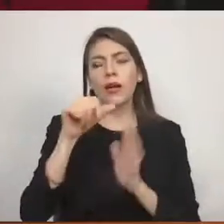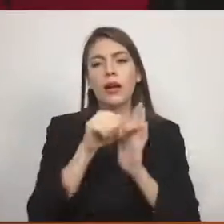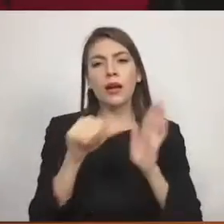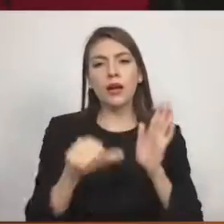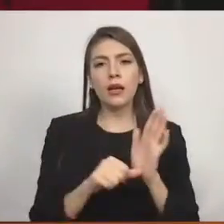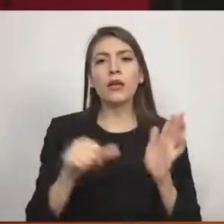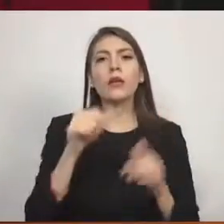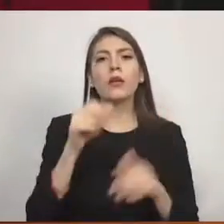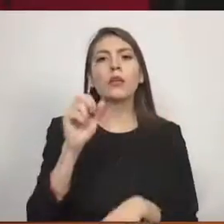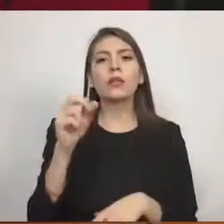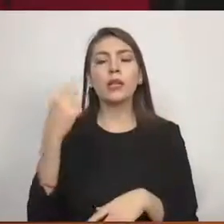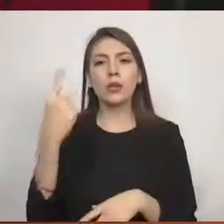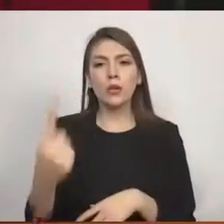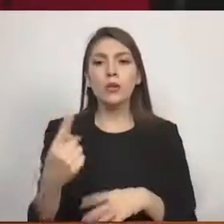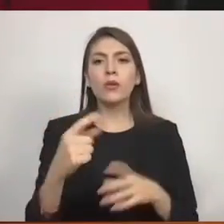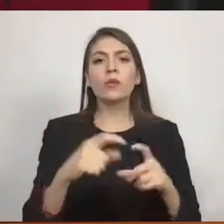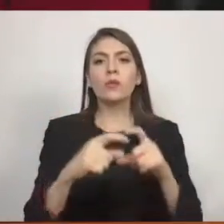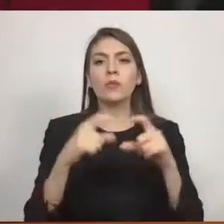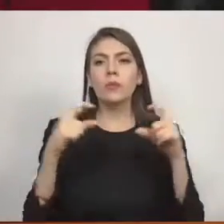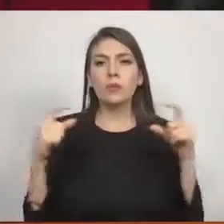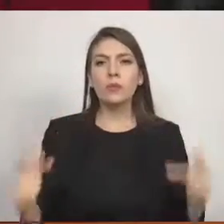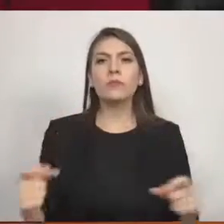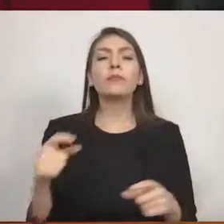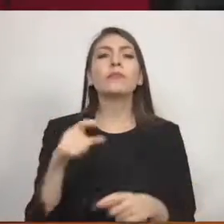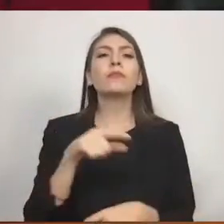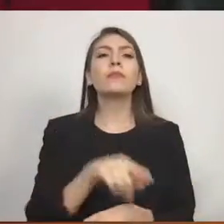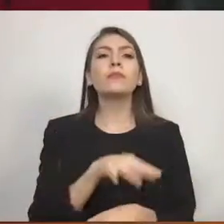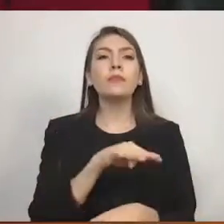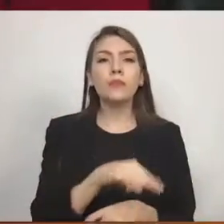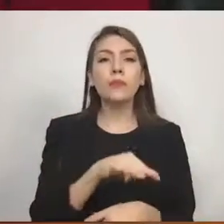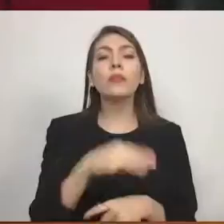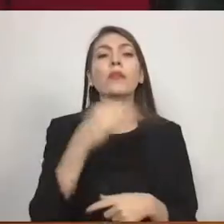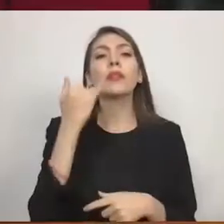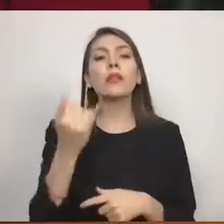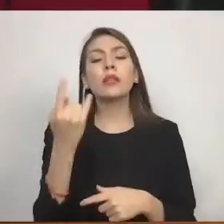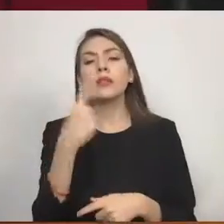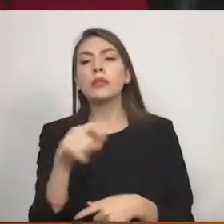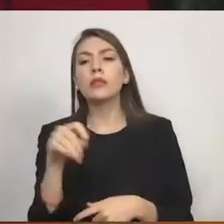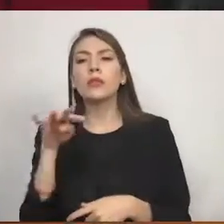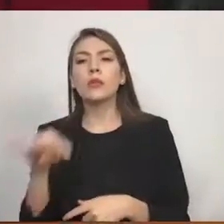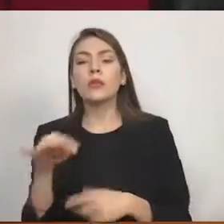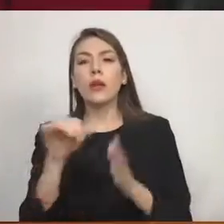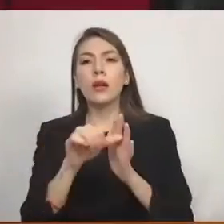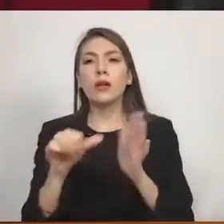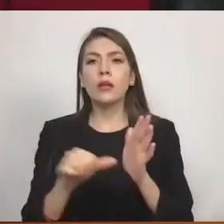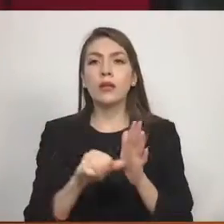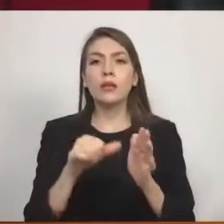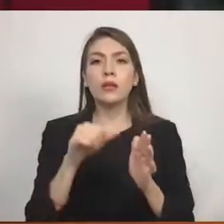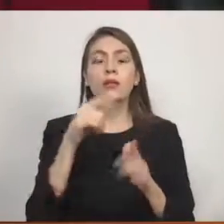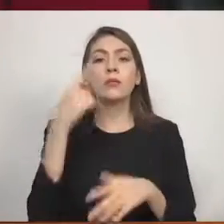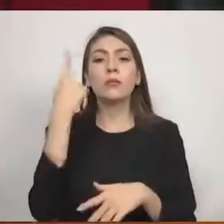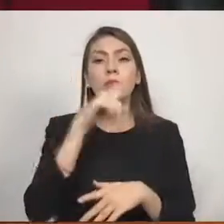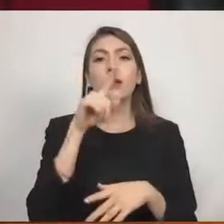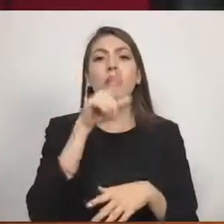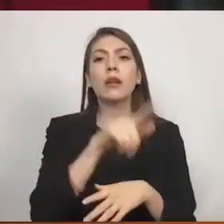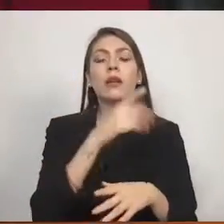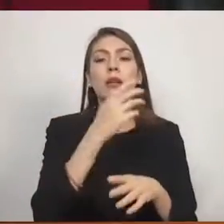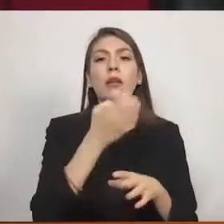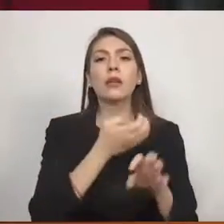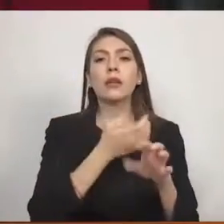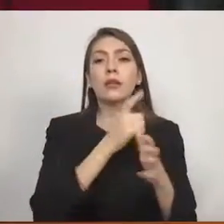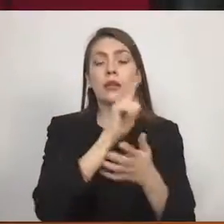fracción vigesima novena y 119 de la Constitución Política del Estado Libre y Soberano de México,